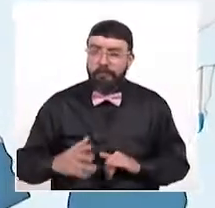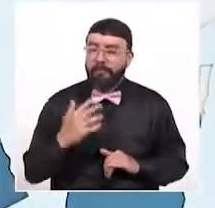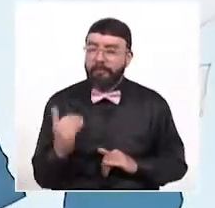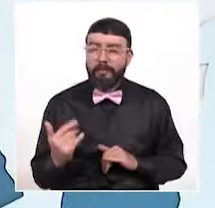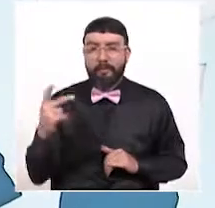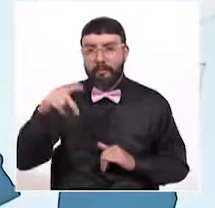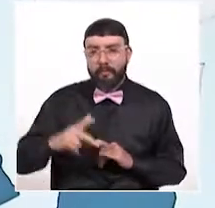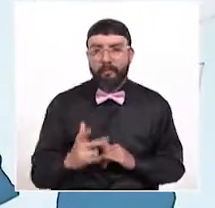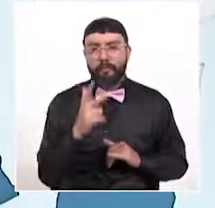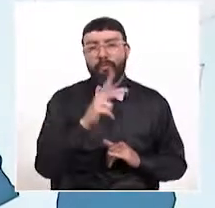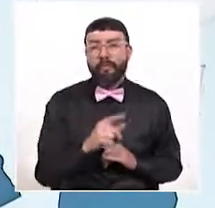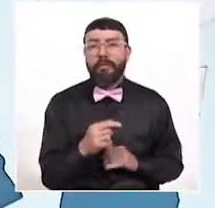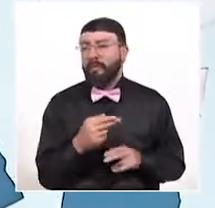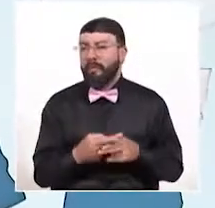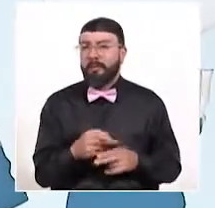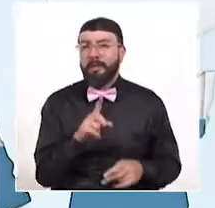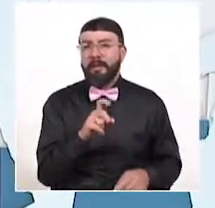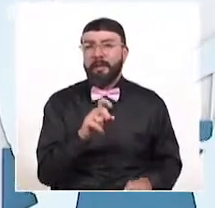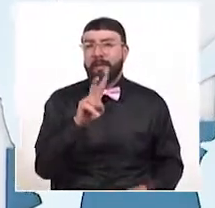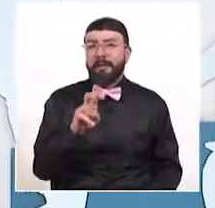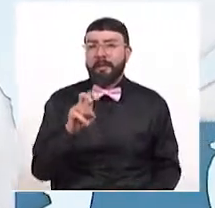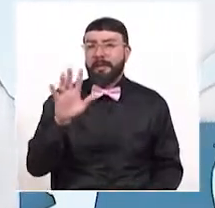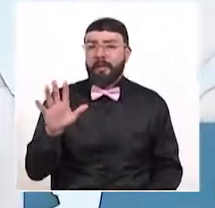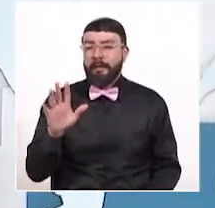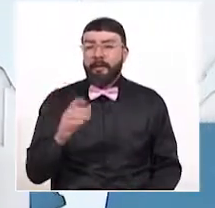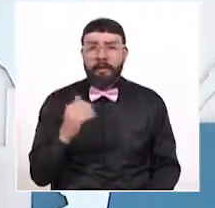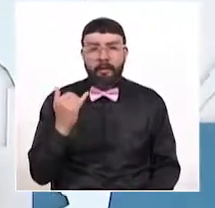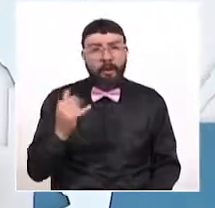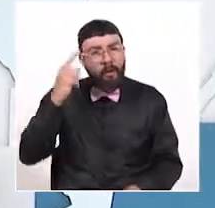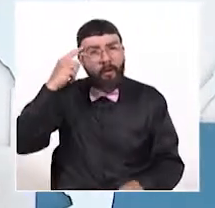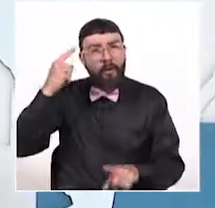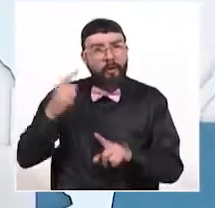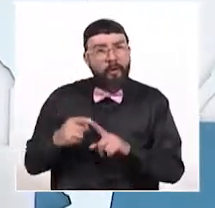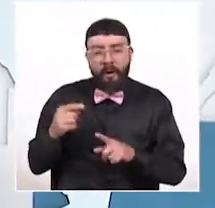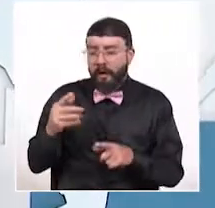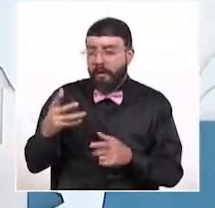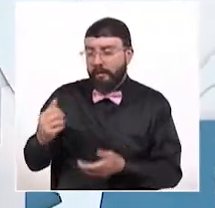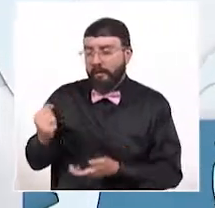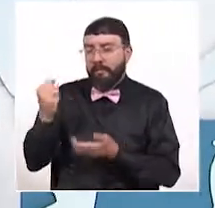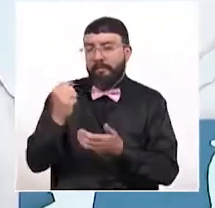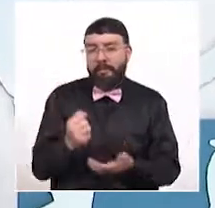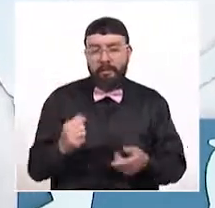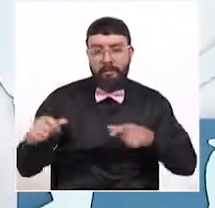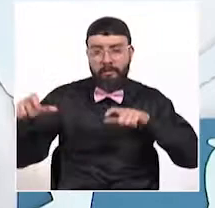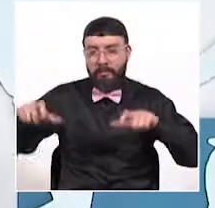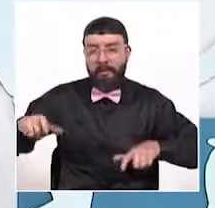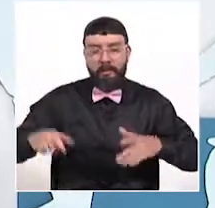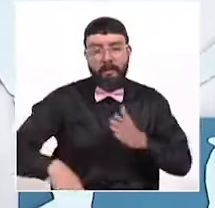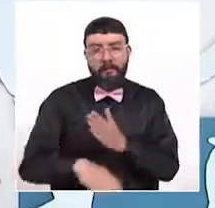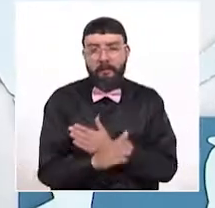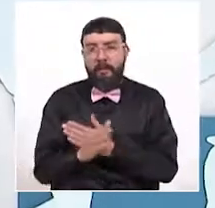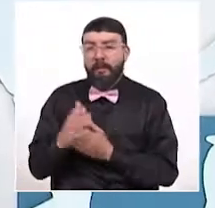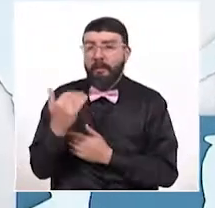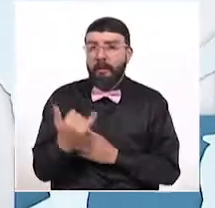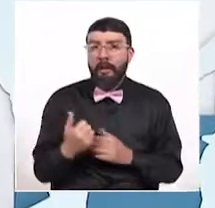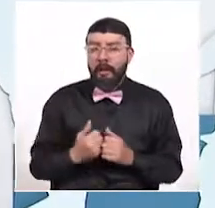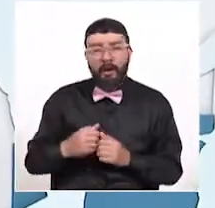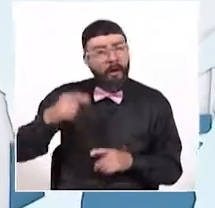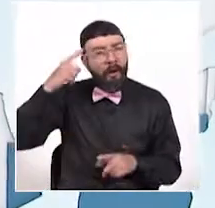675 de recolectar fondos con el objetivo de invertir en algunas pistas de enduro. La idea es promover la práctica